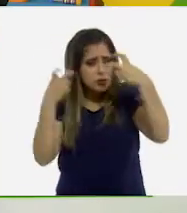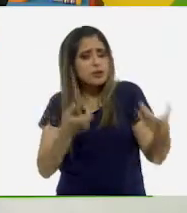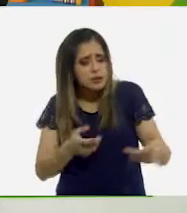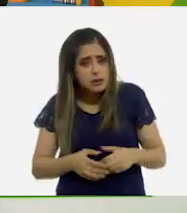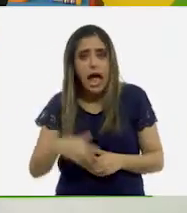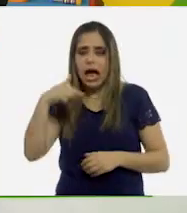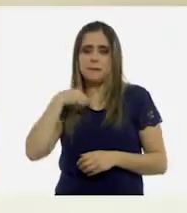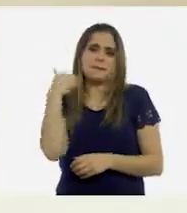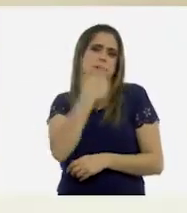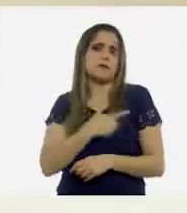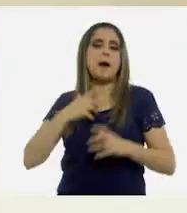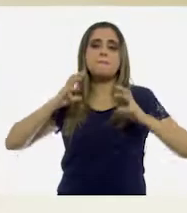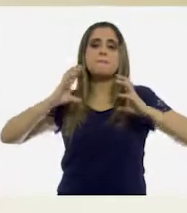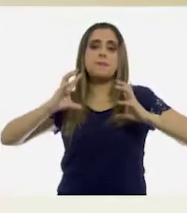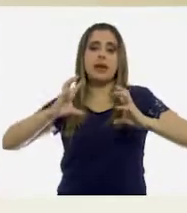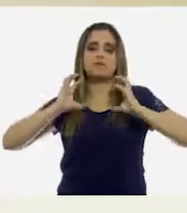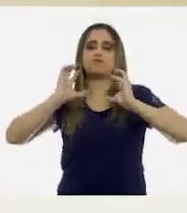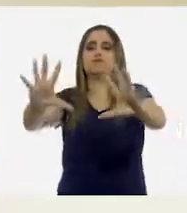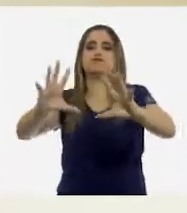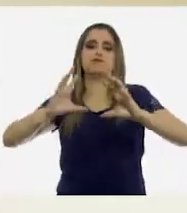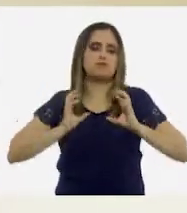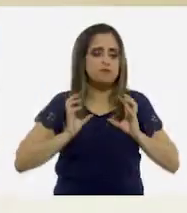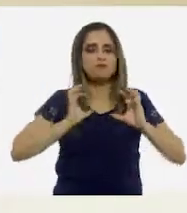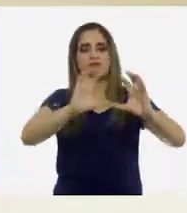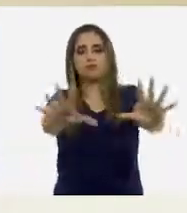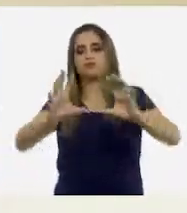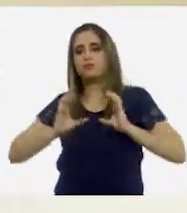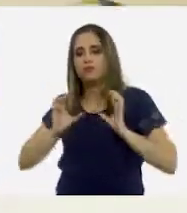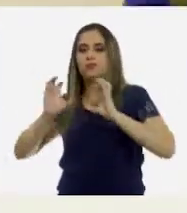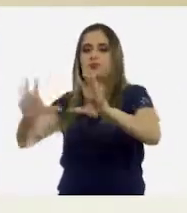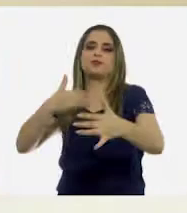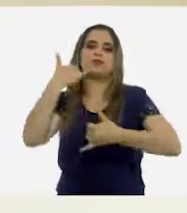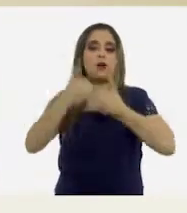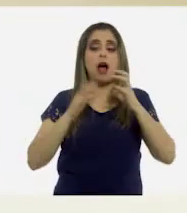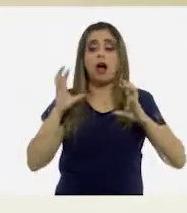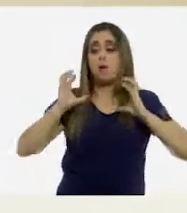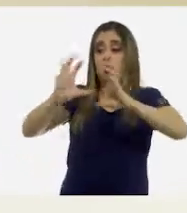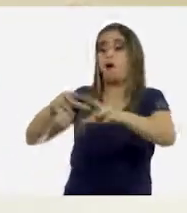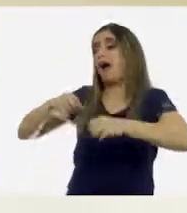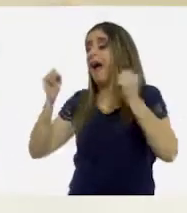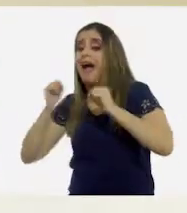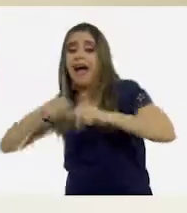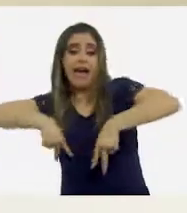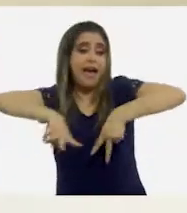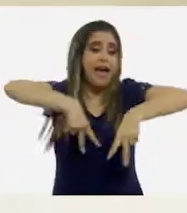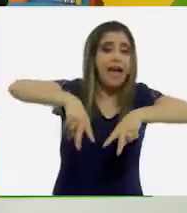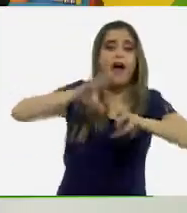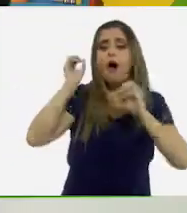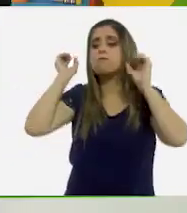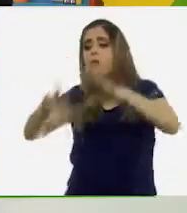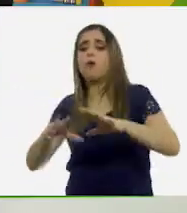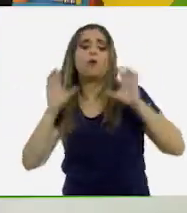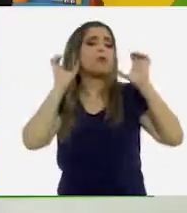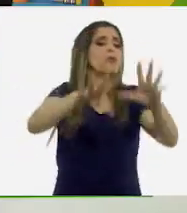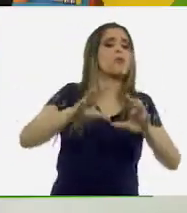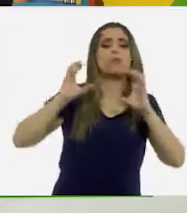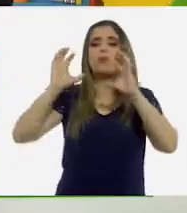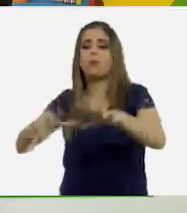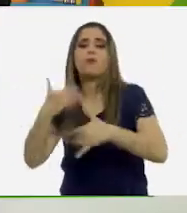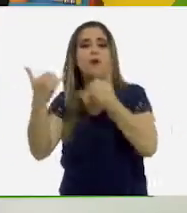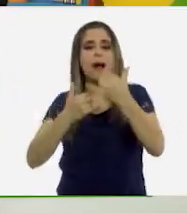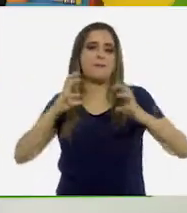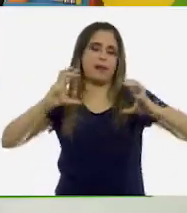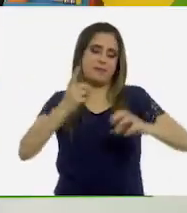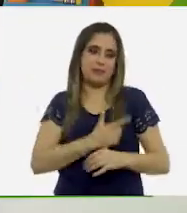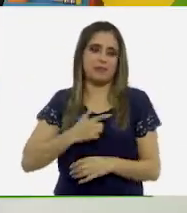jugar a la pelota. Lanzarla, atraparla o correr detrás de ella o solo rebotarla. ¡Pues claro! Es que